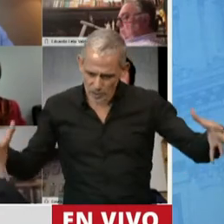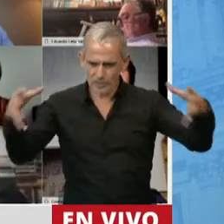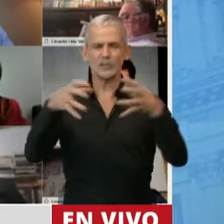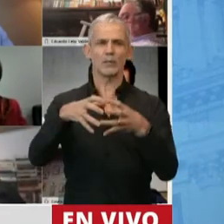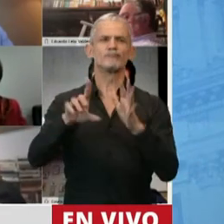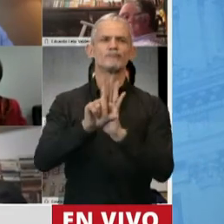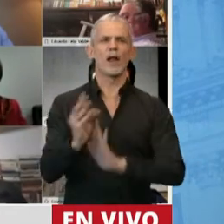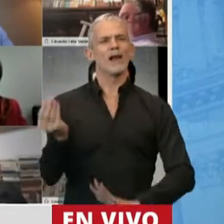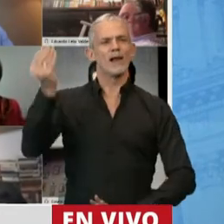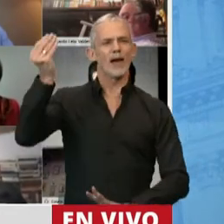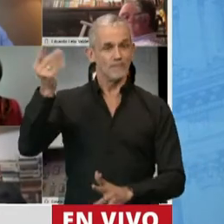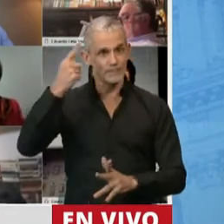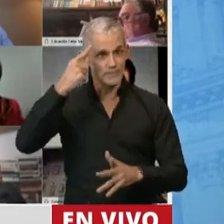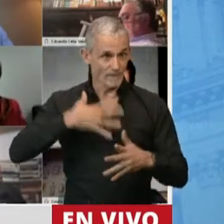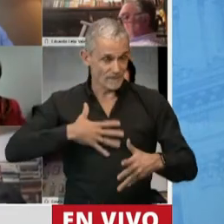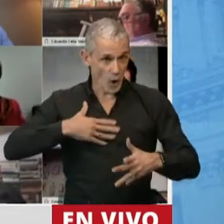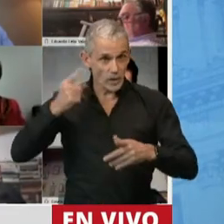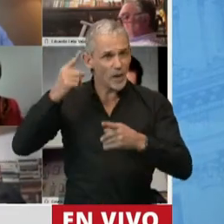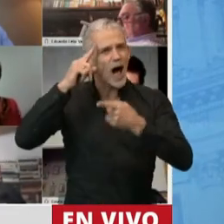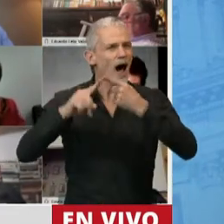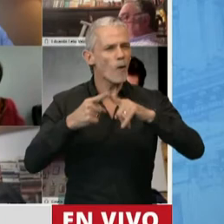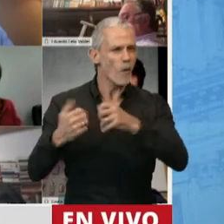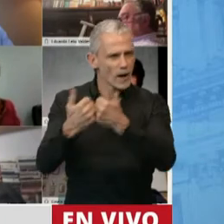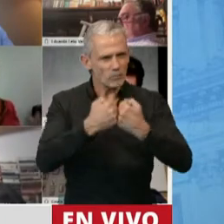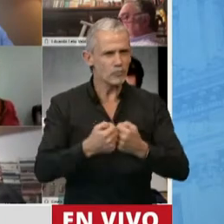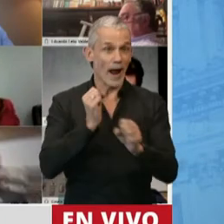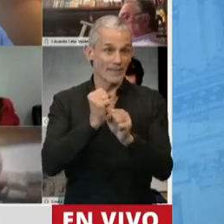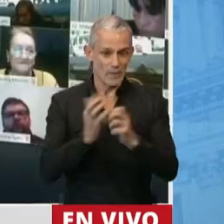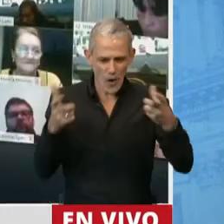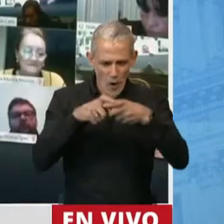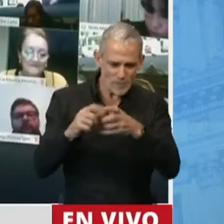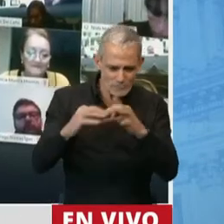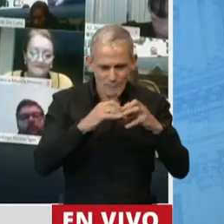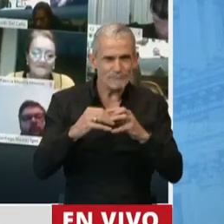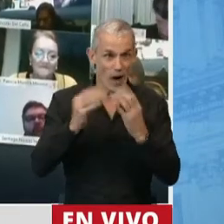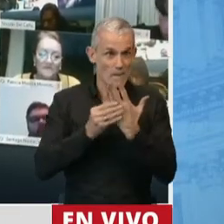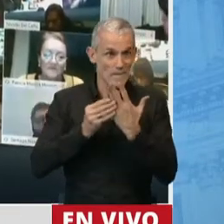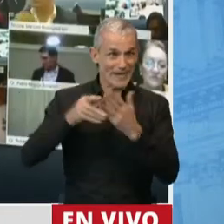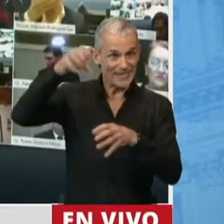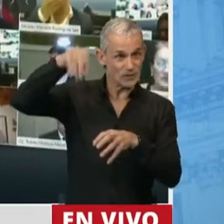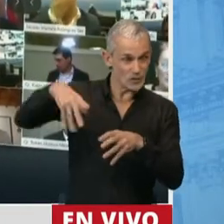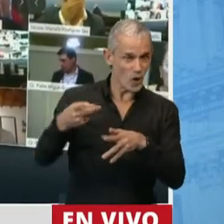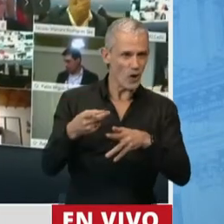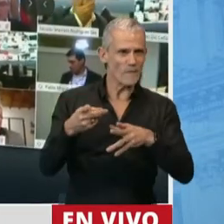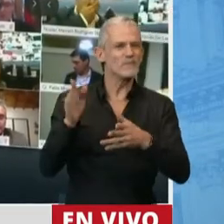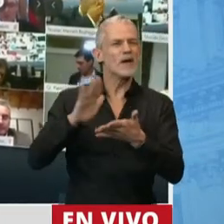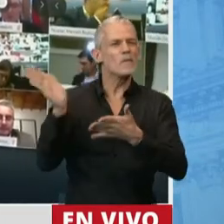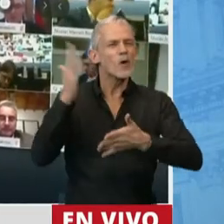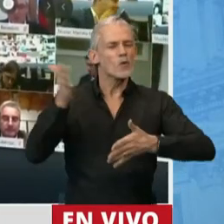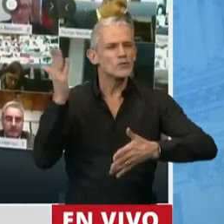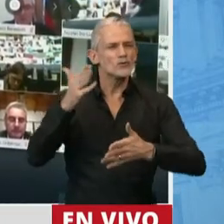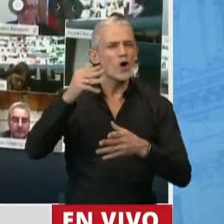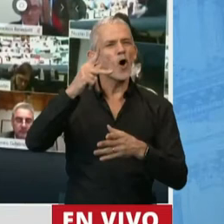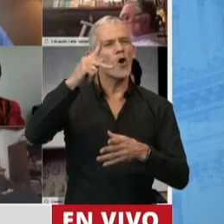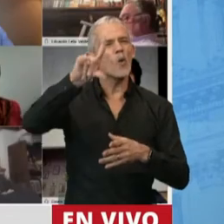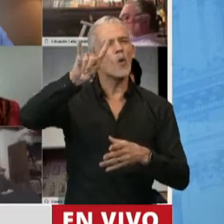Celebro el consenso que se logró, el trabajo que pudimos tener en la comisión con el ministro de producción, el ministro